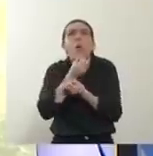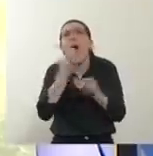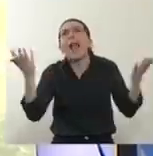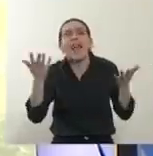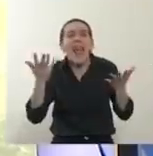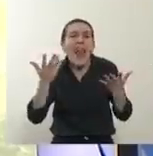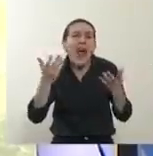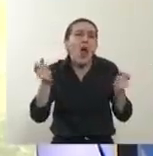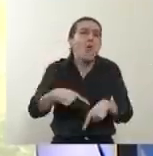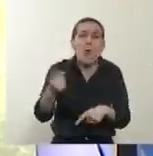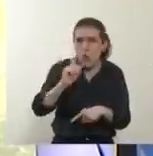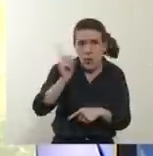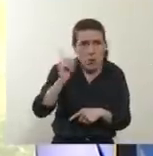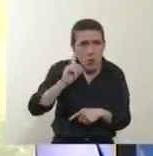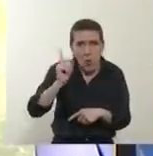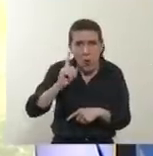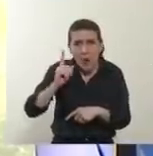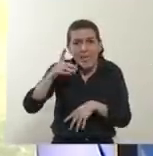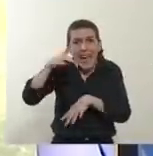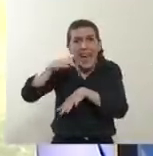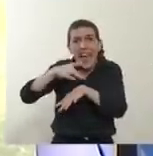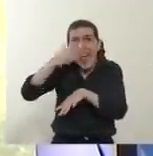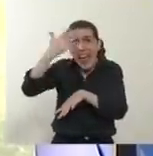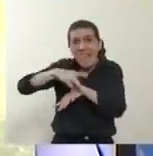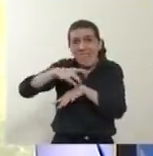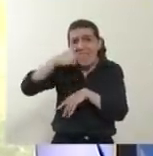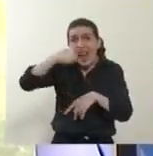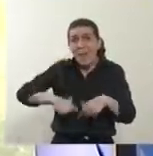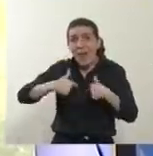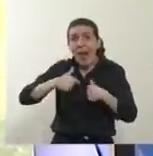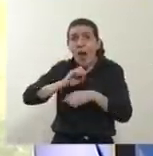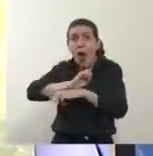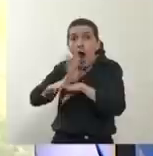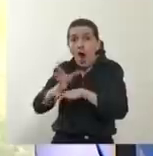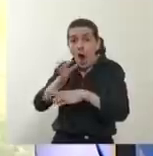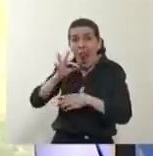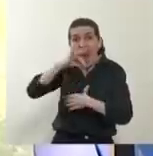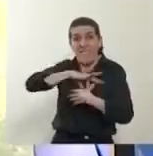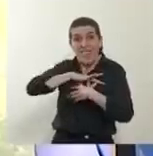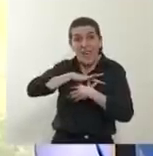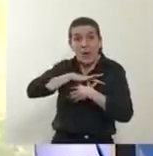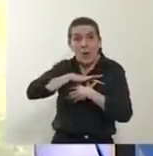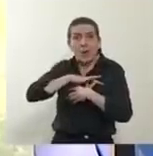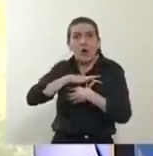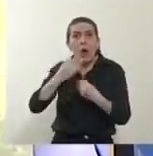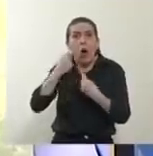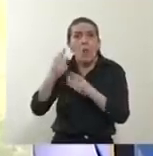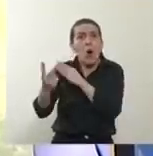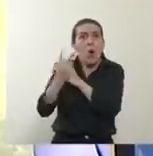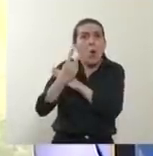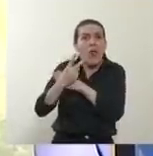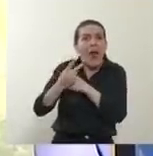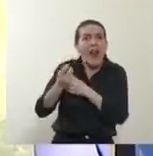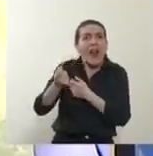que no conocemos cómo prevenirla y no sabemos cómo curarla.